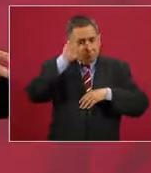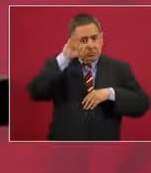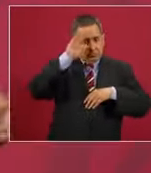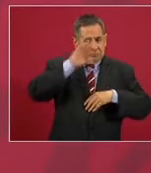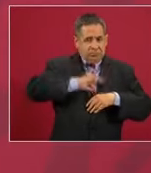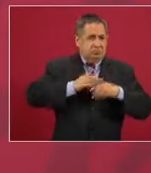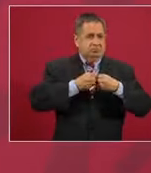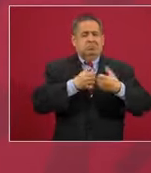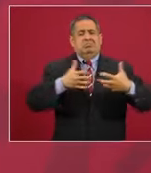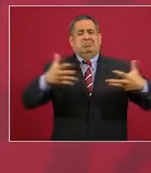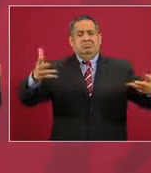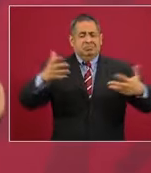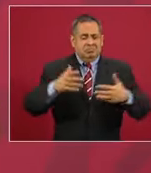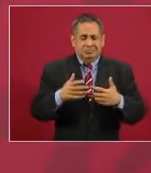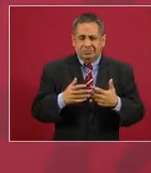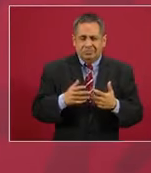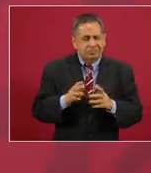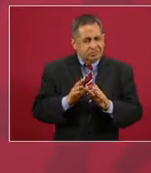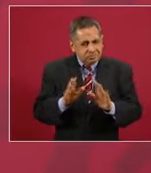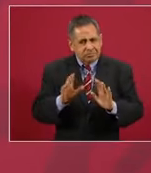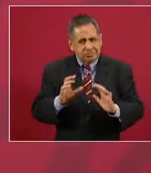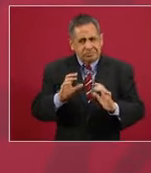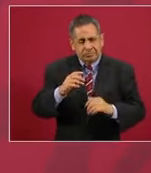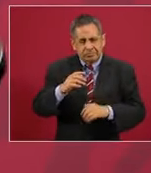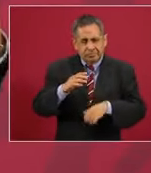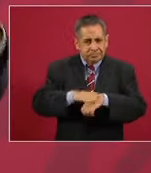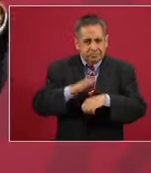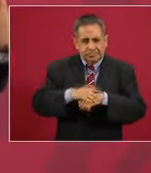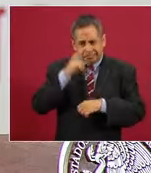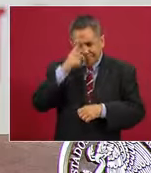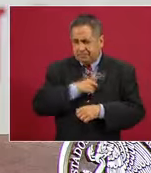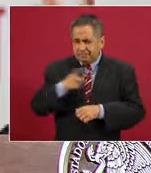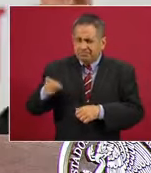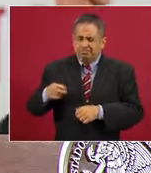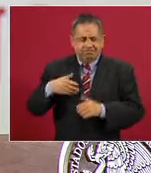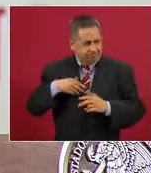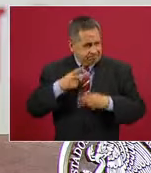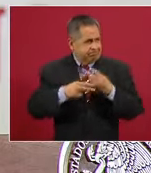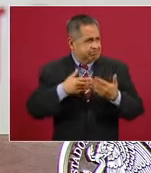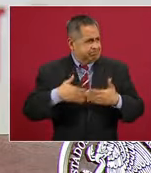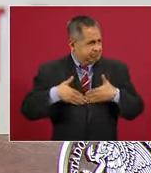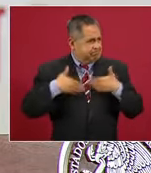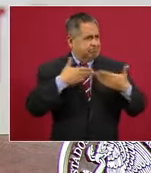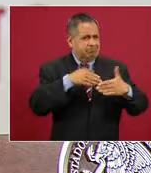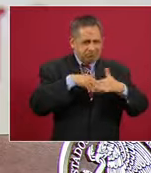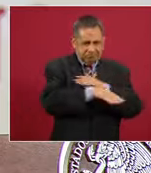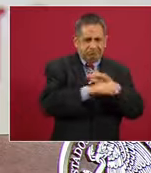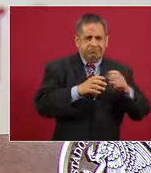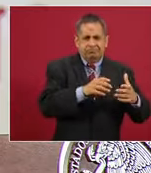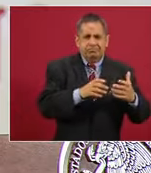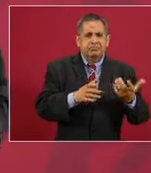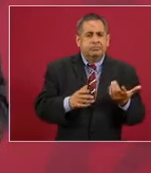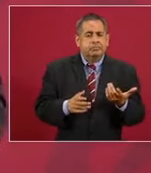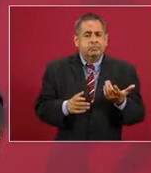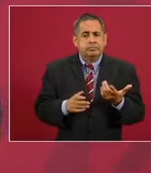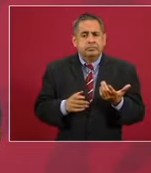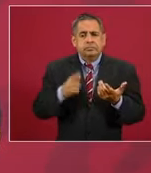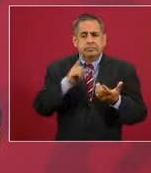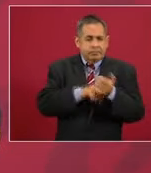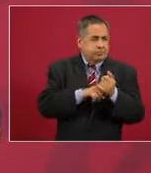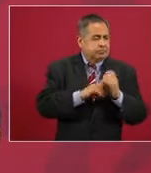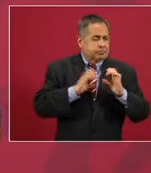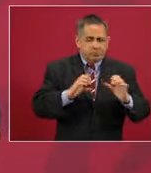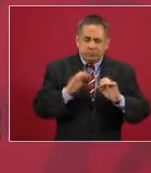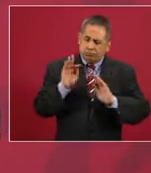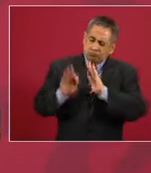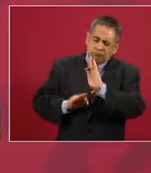hospitales, eso también. Hay que ir con confianza de que no se van a contagiar,